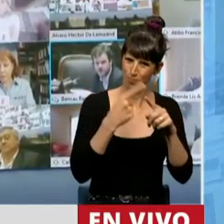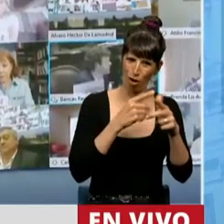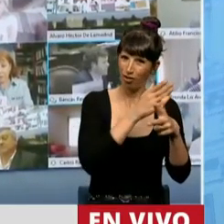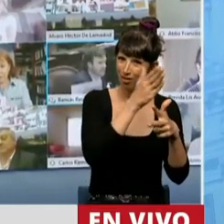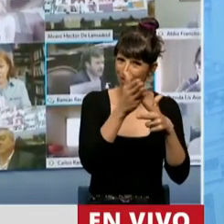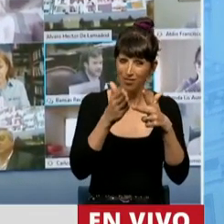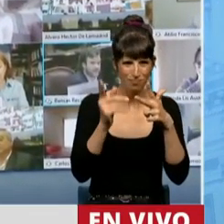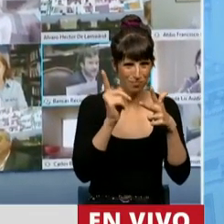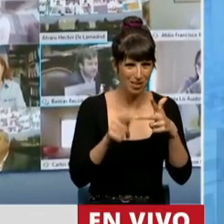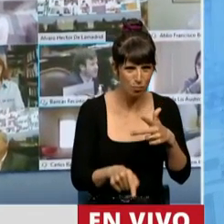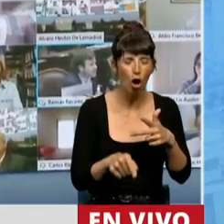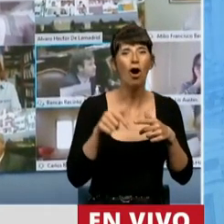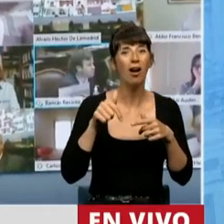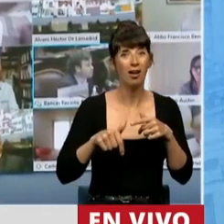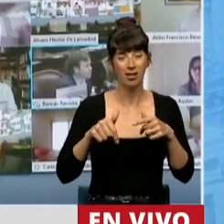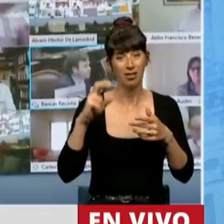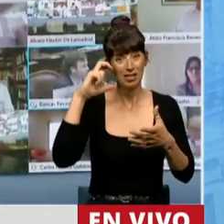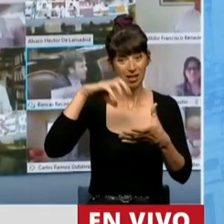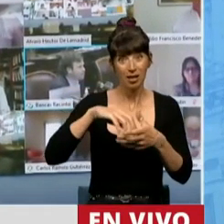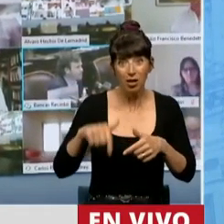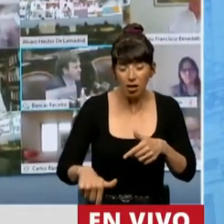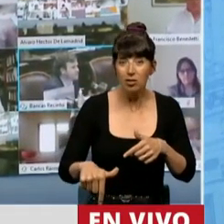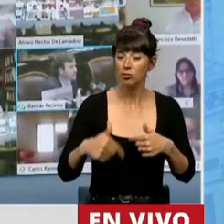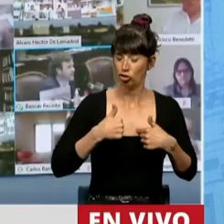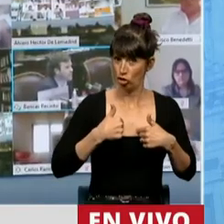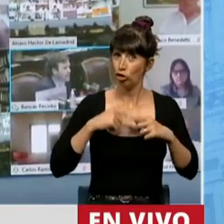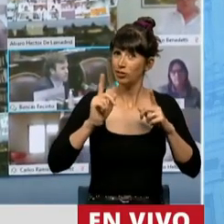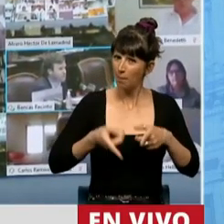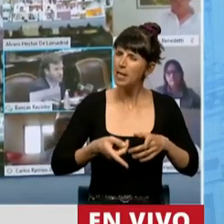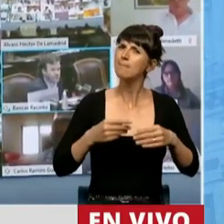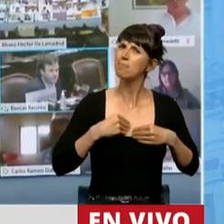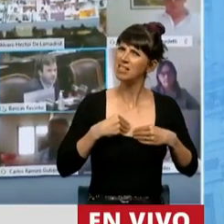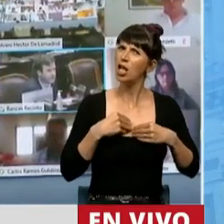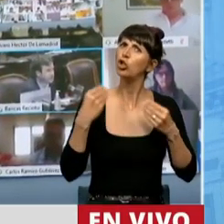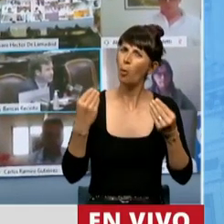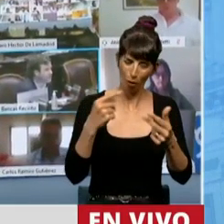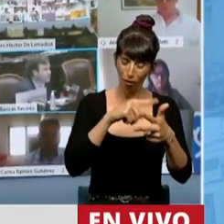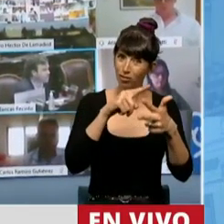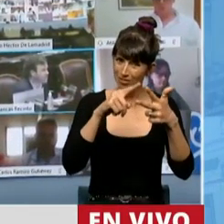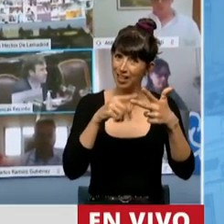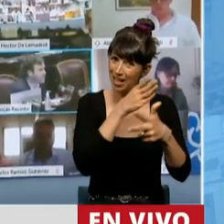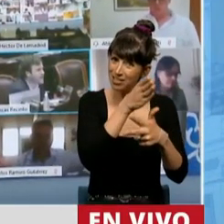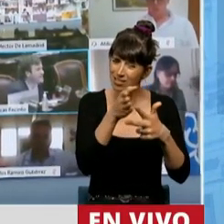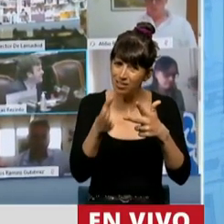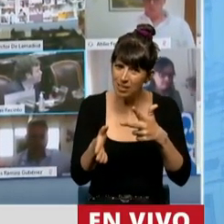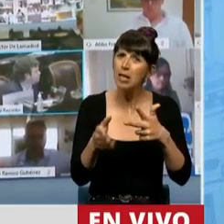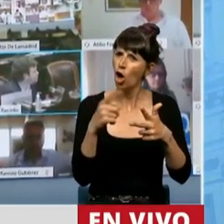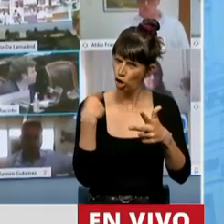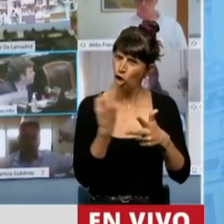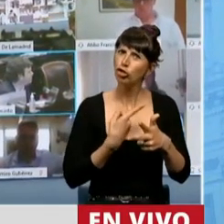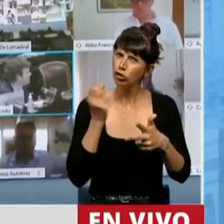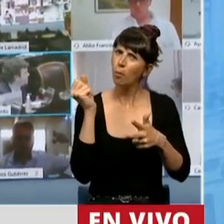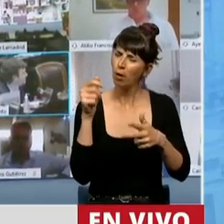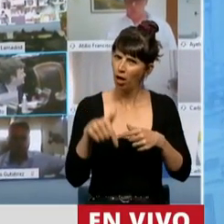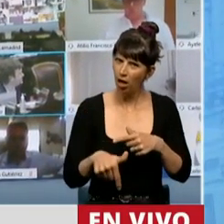Cámara y yo como diputado me siento agraviado porque después del acto federal complejo en el que nosotros de alguna manera participamos